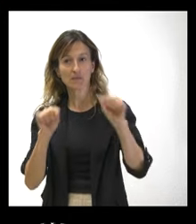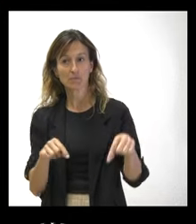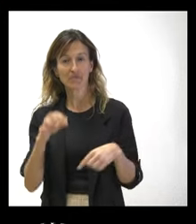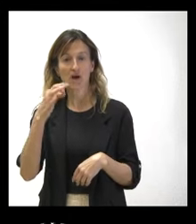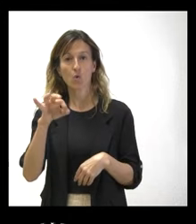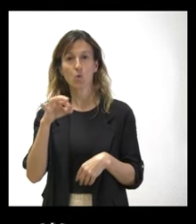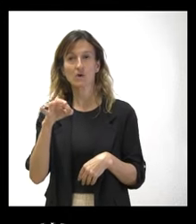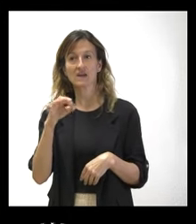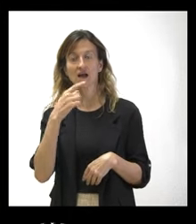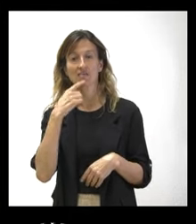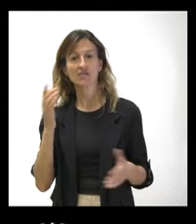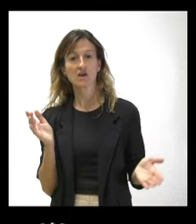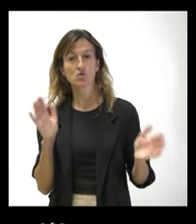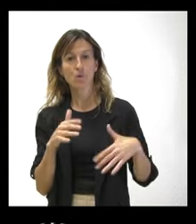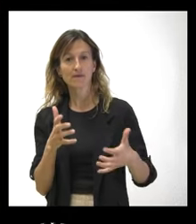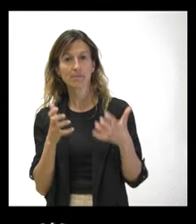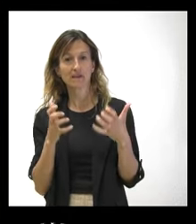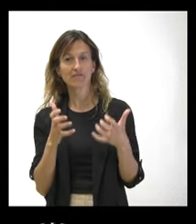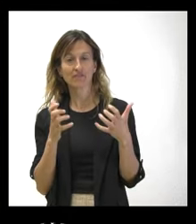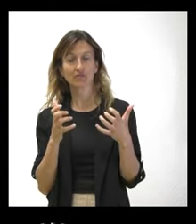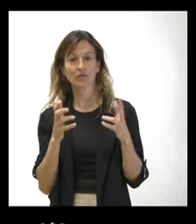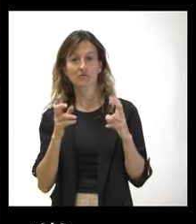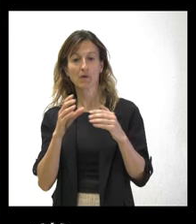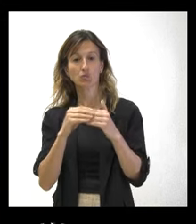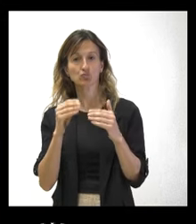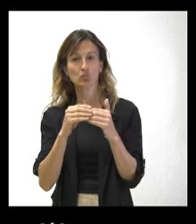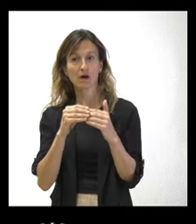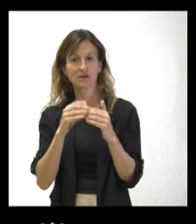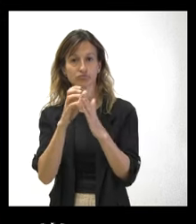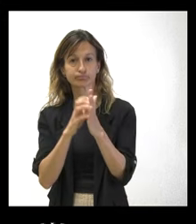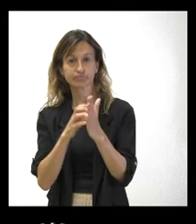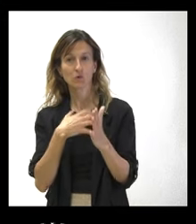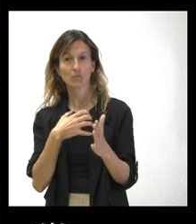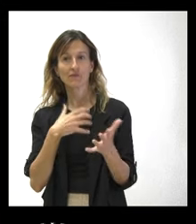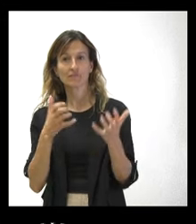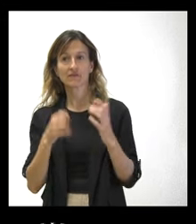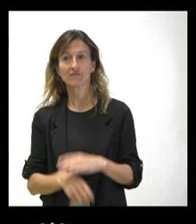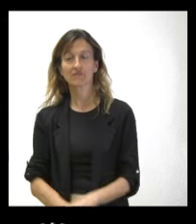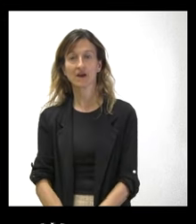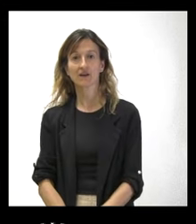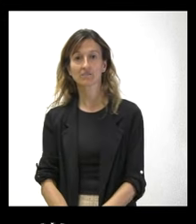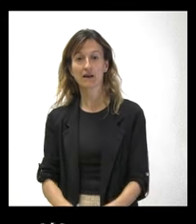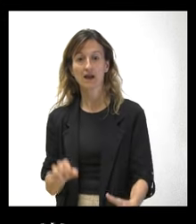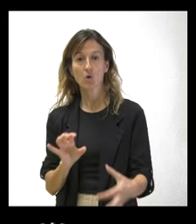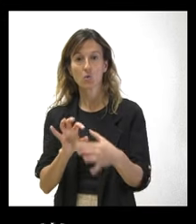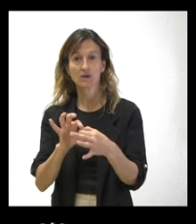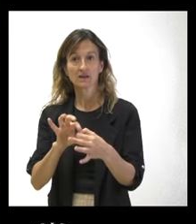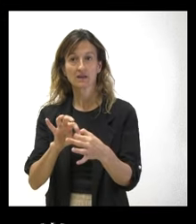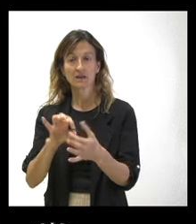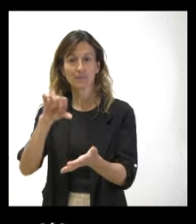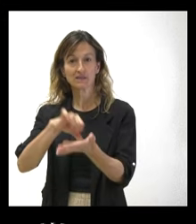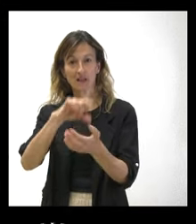dispone o no puede beneficiarse, o sus usuarios no pueden beneficiarse de estos abonos en la conexión con Madrid, con la capital de España.